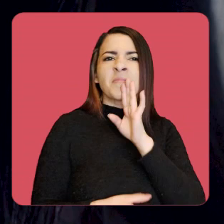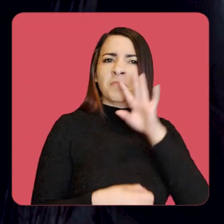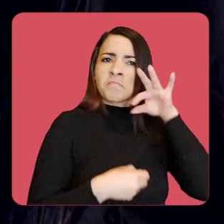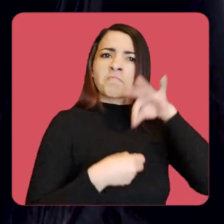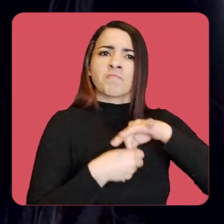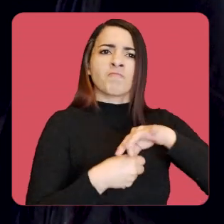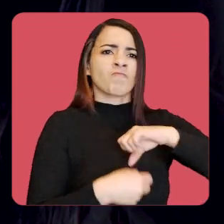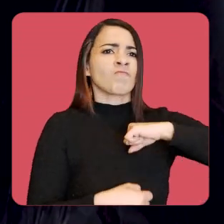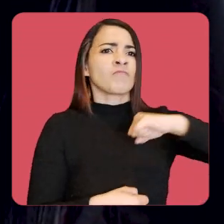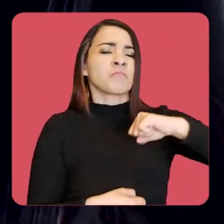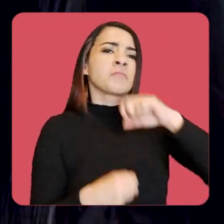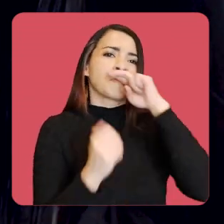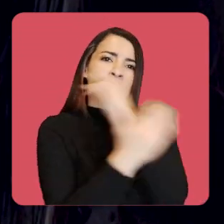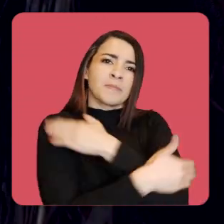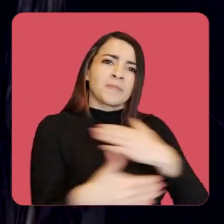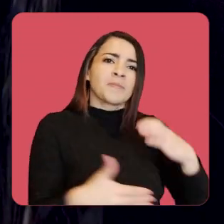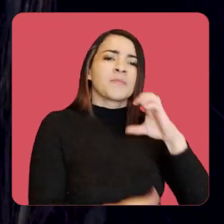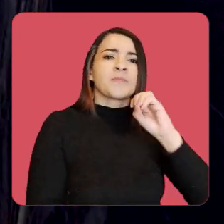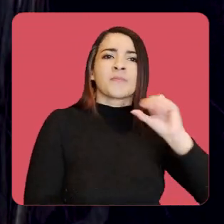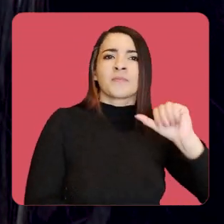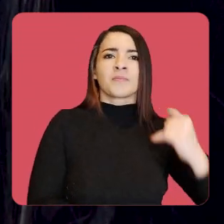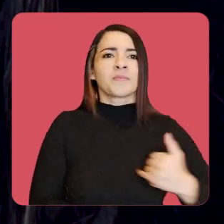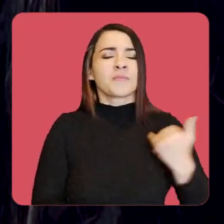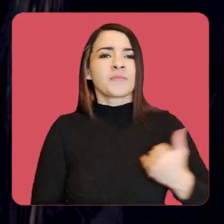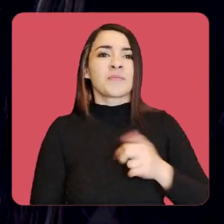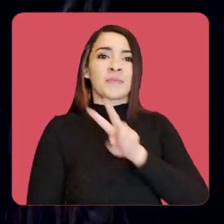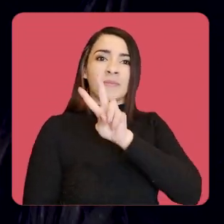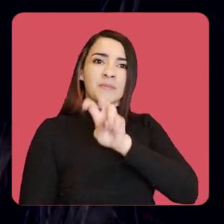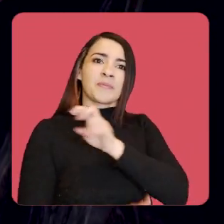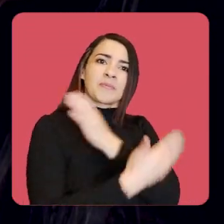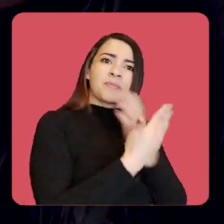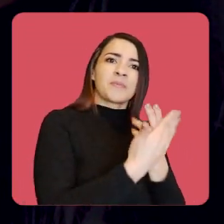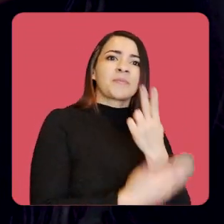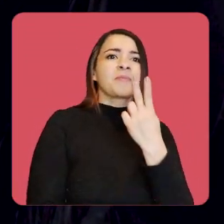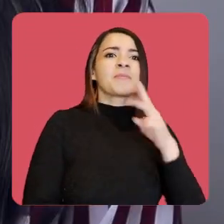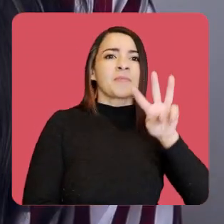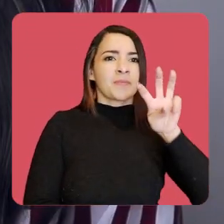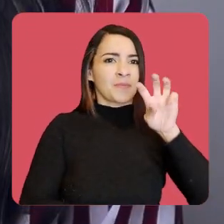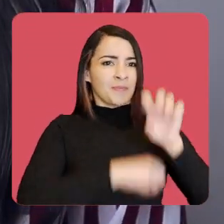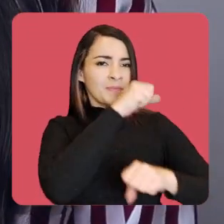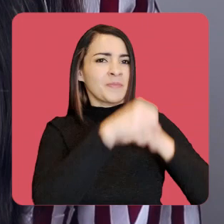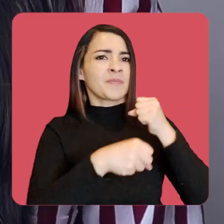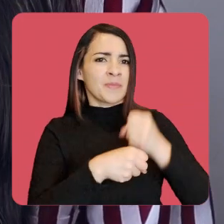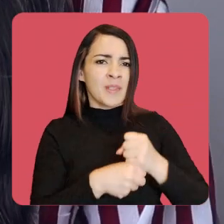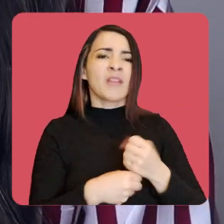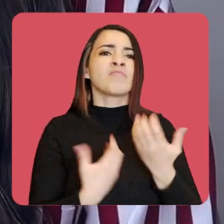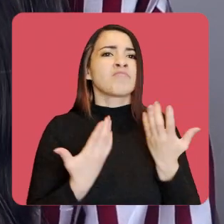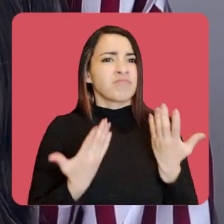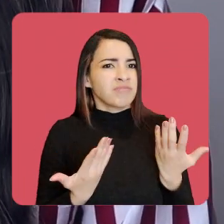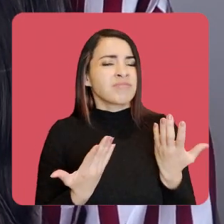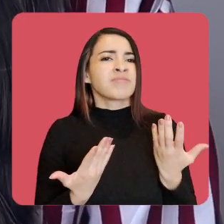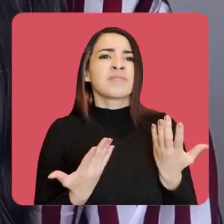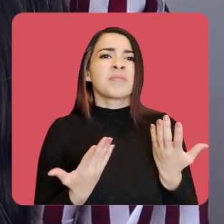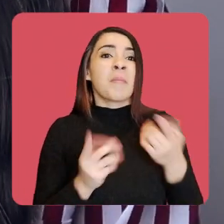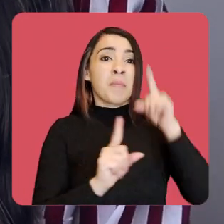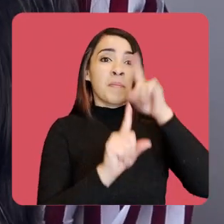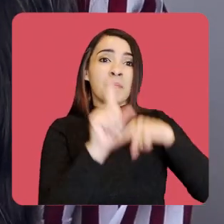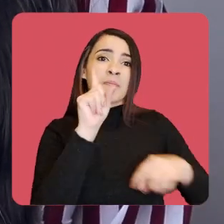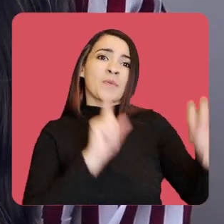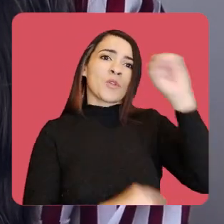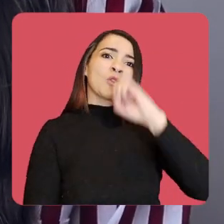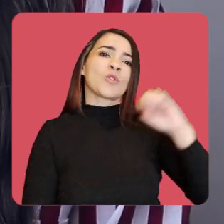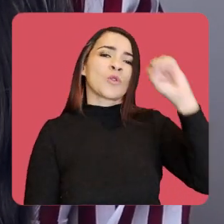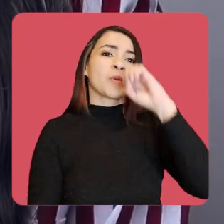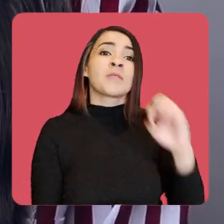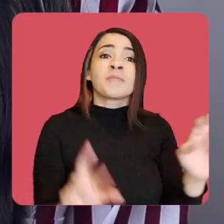las pues los jóvenes, niños, adolescentes de 7 años a 28 años y eso es lo que va a pasar durante todo pues el mes de